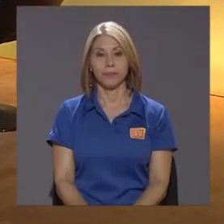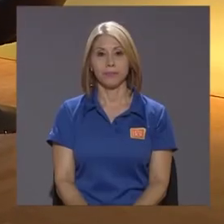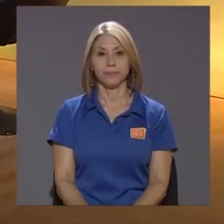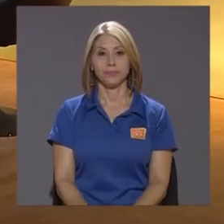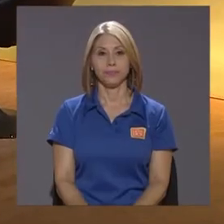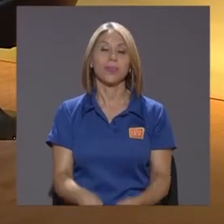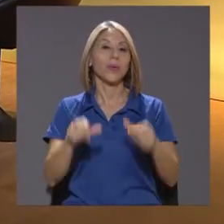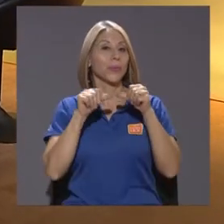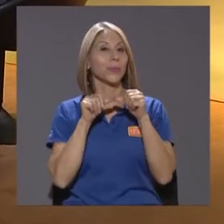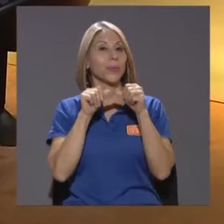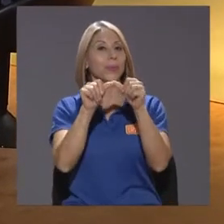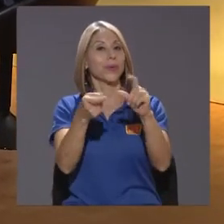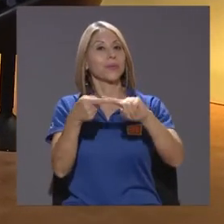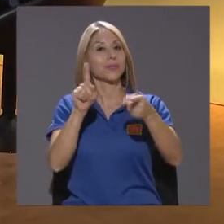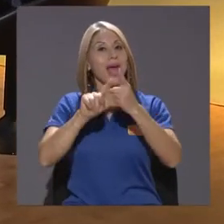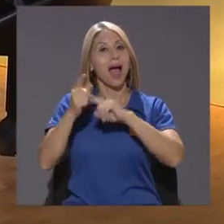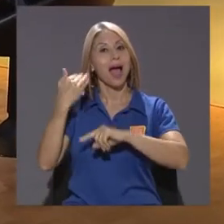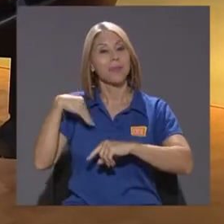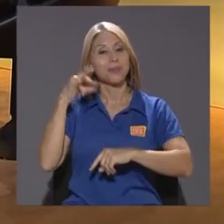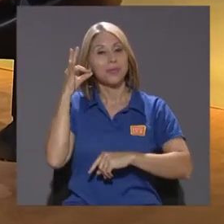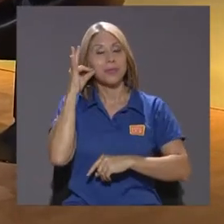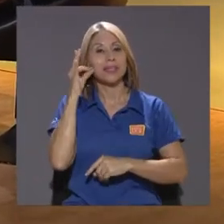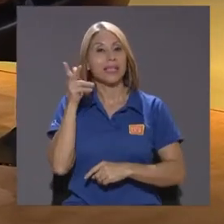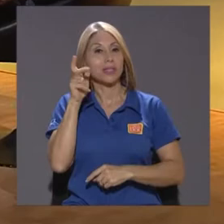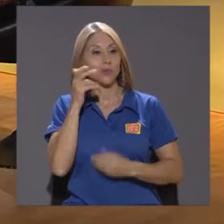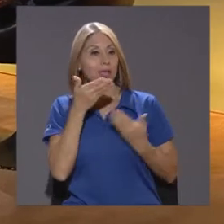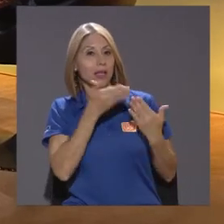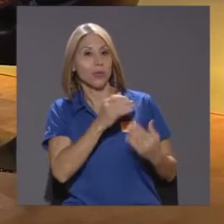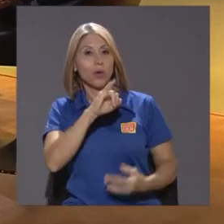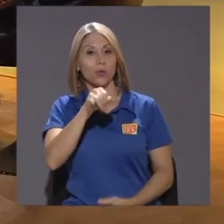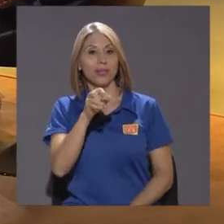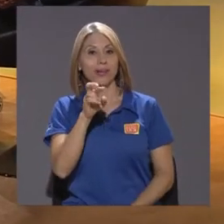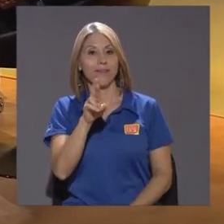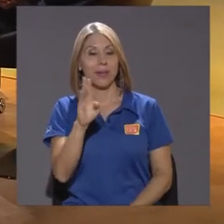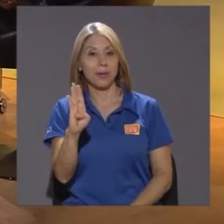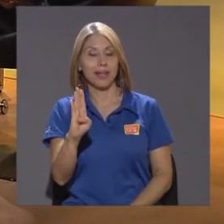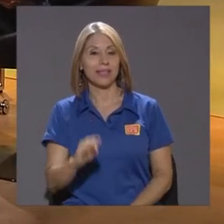Continuamos Amigas Amigos Escuchando A don Rafael Brenes